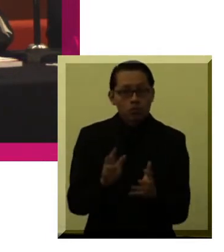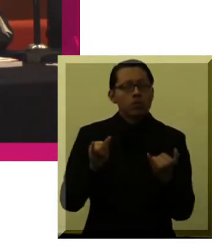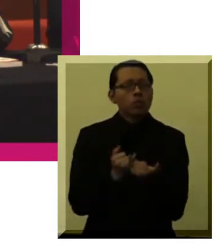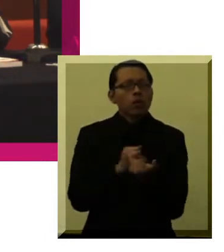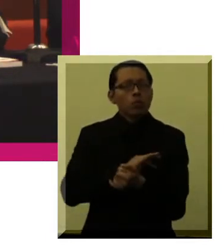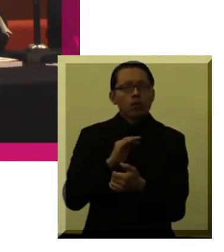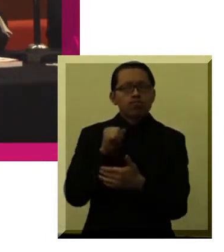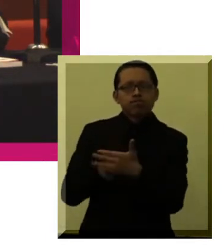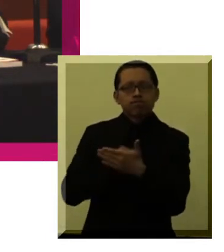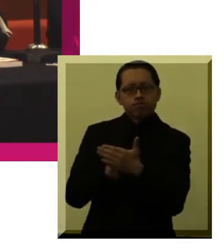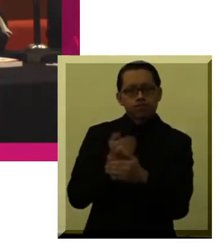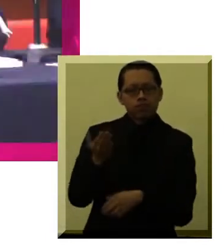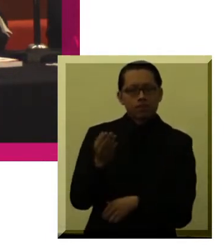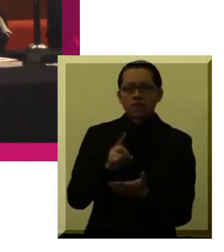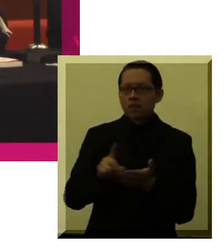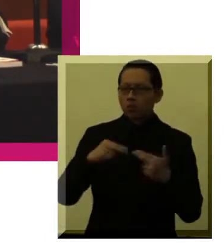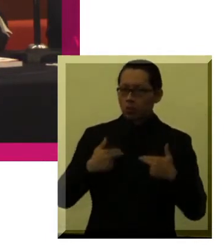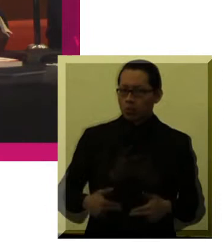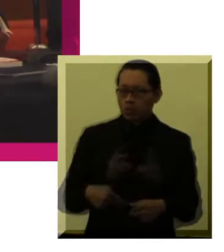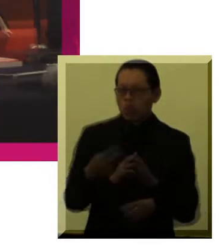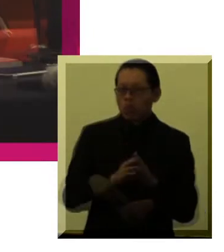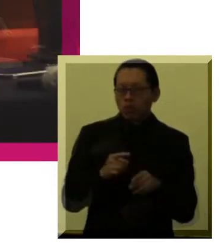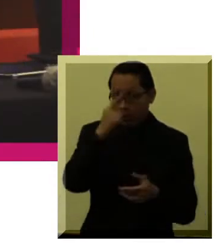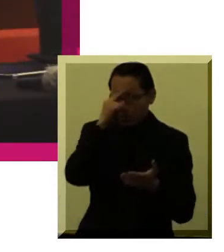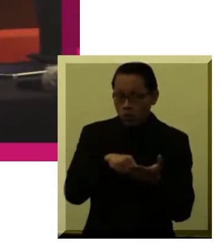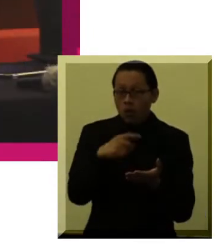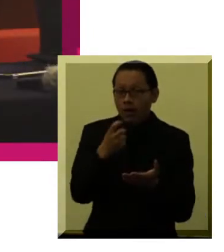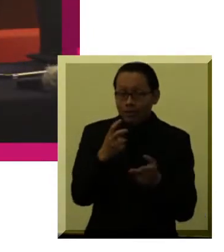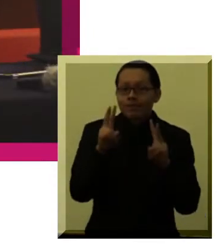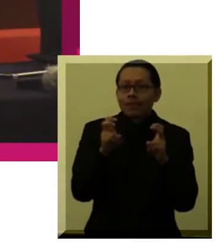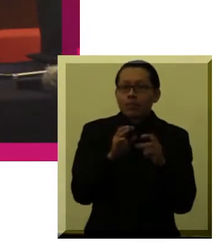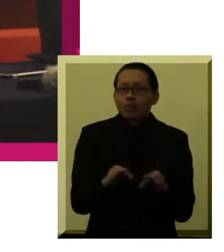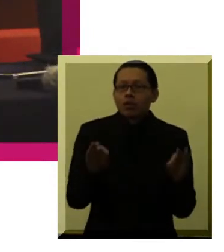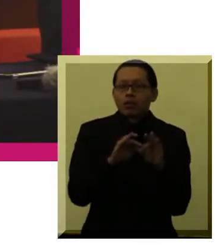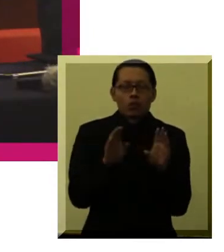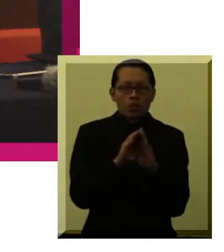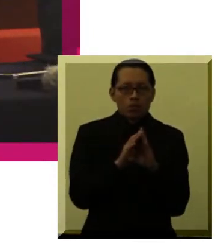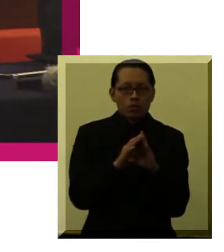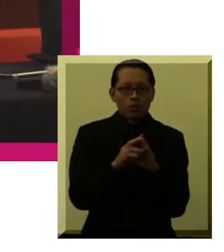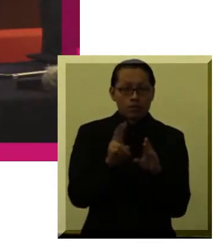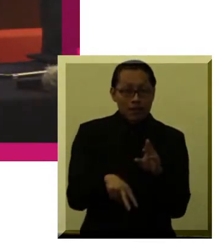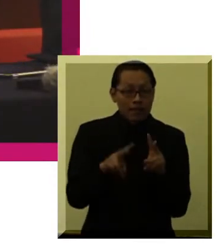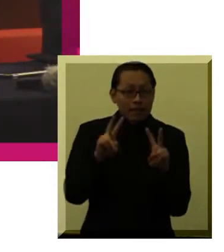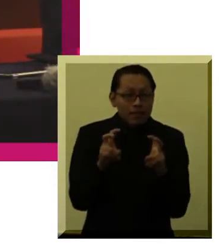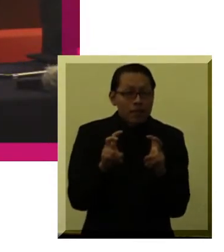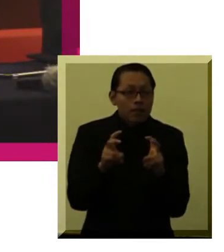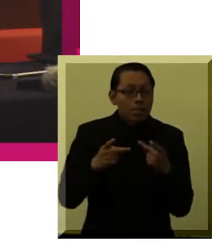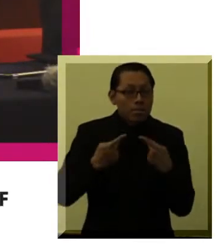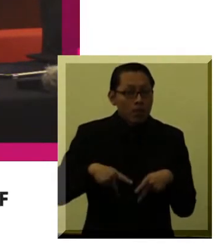exigibilidad de los derechos humanos en México. No estamos hablando de personas vulnerables, estamos hablando en todo caso de personas